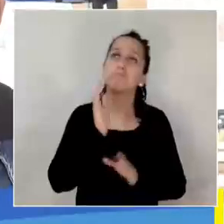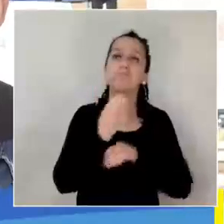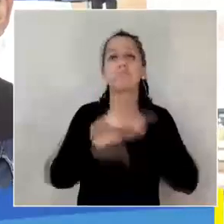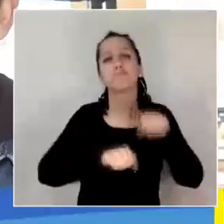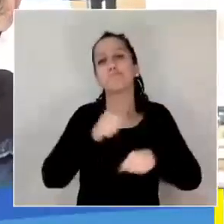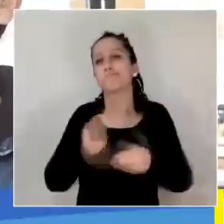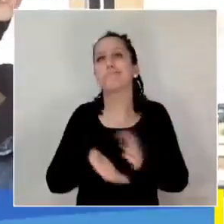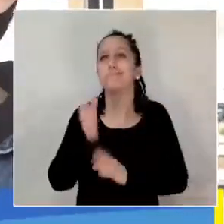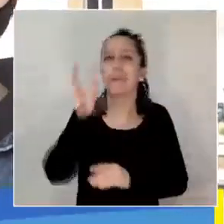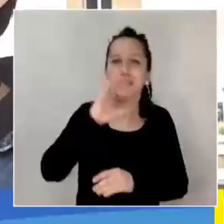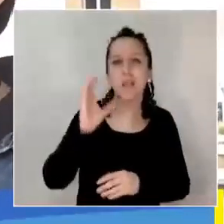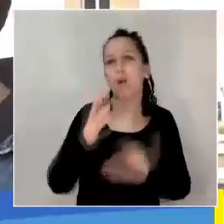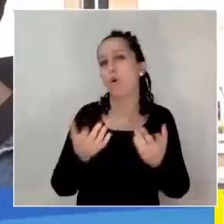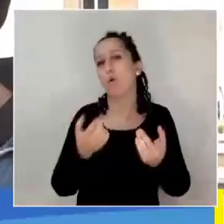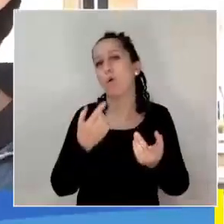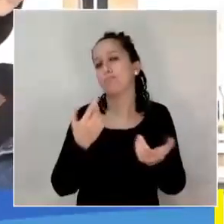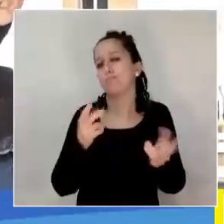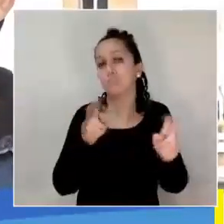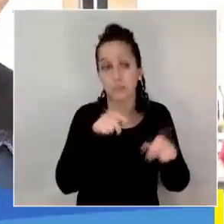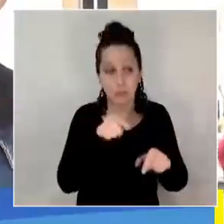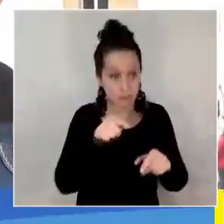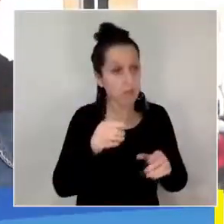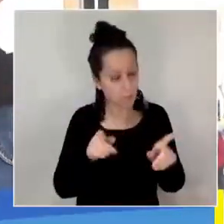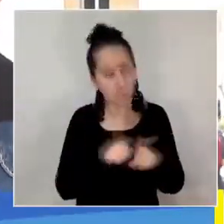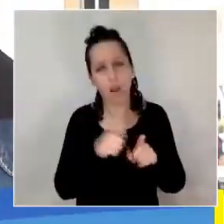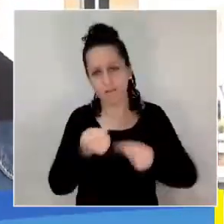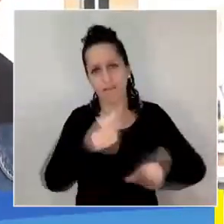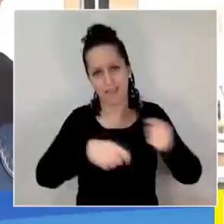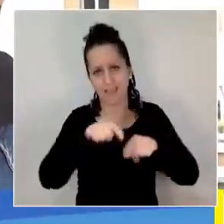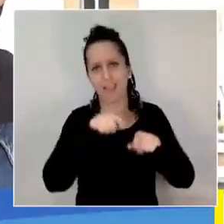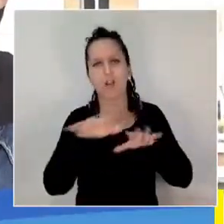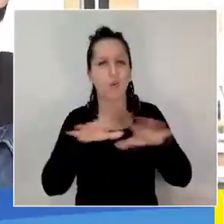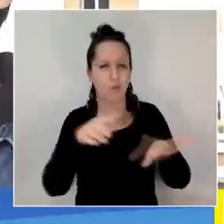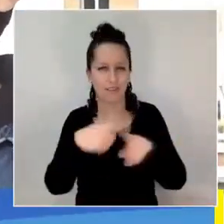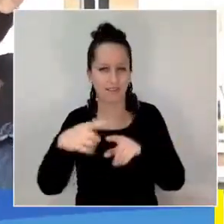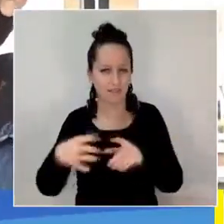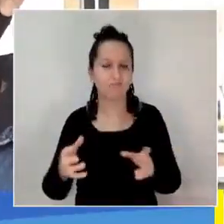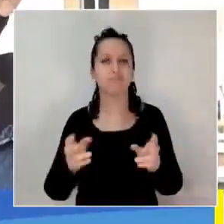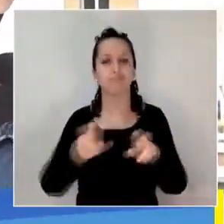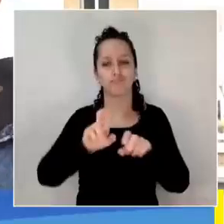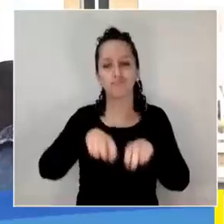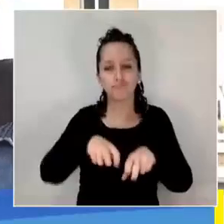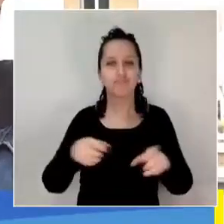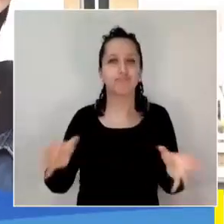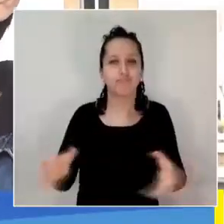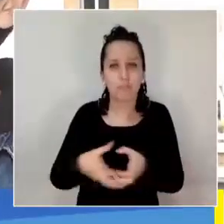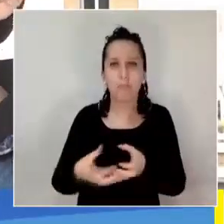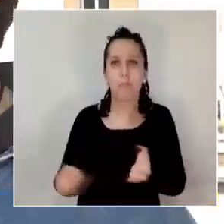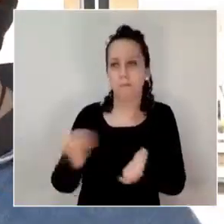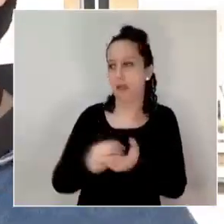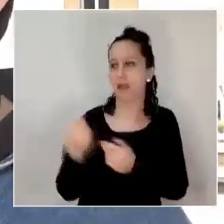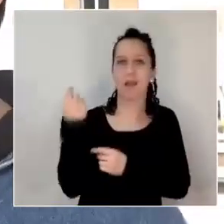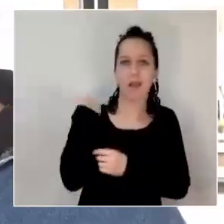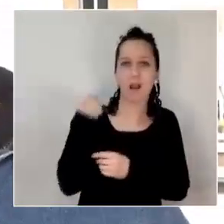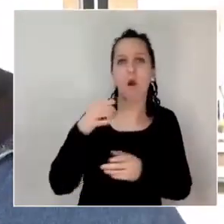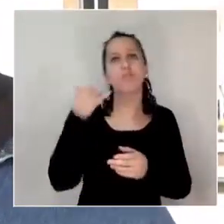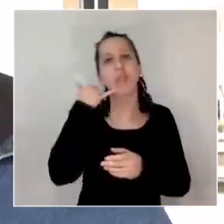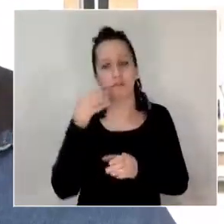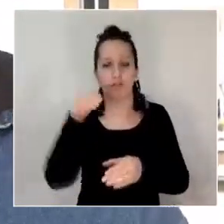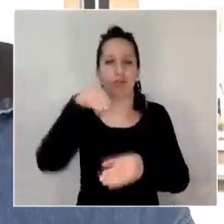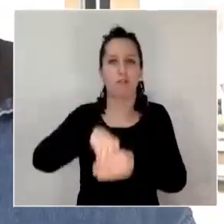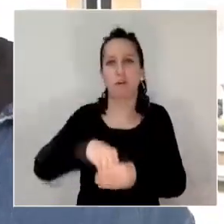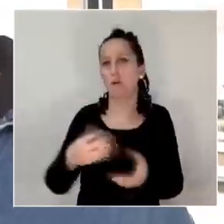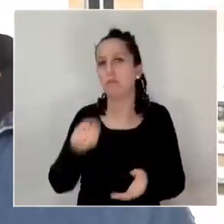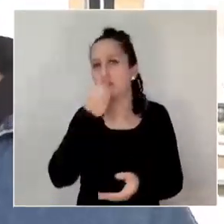a lo mejor para ir de paseo, cosas así. Principalmente equipos que te puedan ayudar a tener un compartimiento extra, para poder llegar a tu teléfono, algún